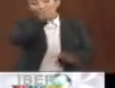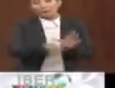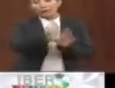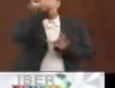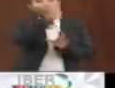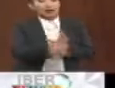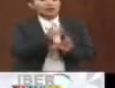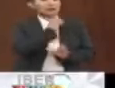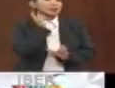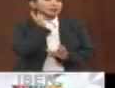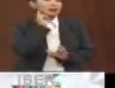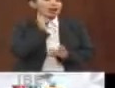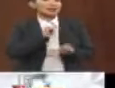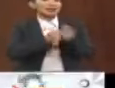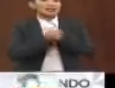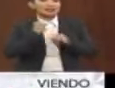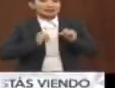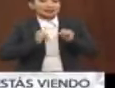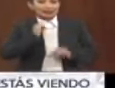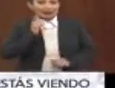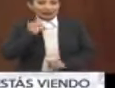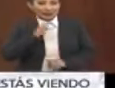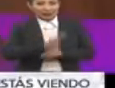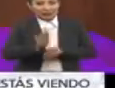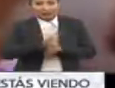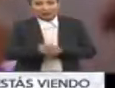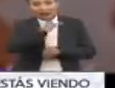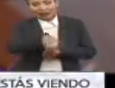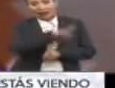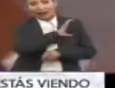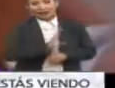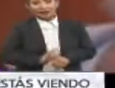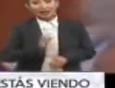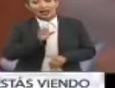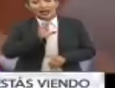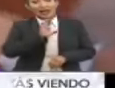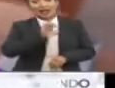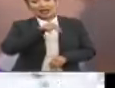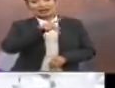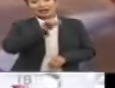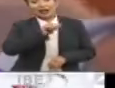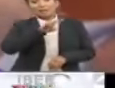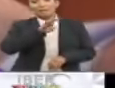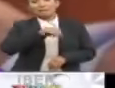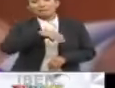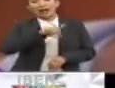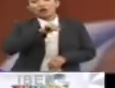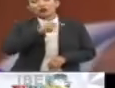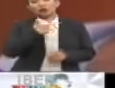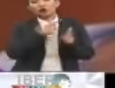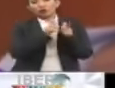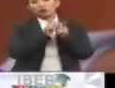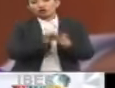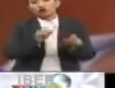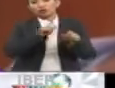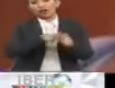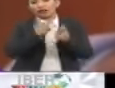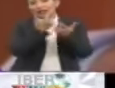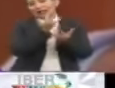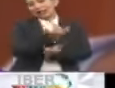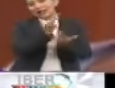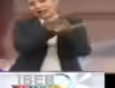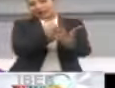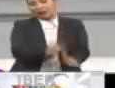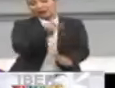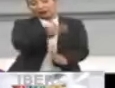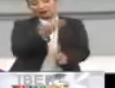la primera diputada transgénero de Brasil. Se trata de la candidata Erika Malungiño, del Partido Socialismo y Libertad,